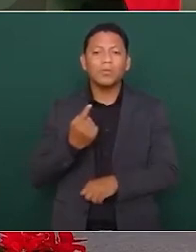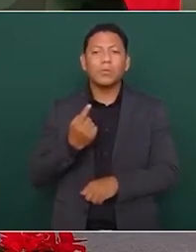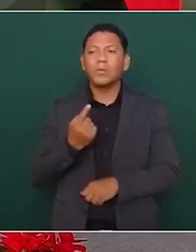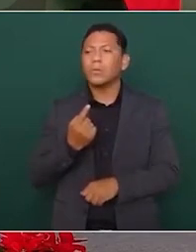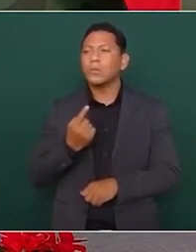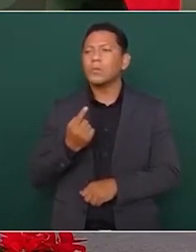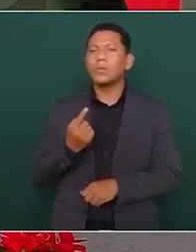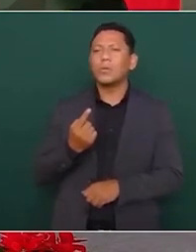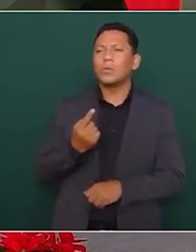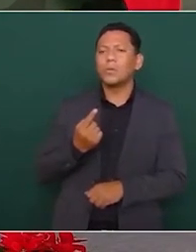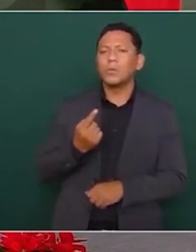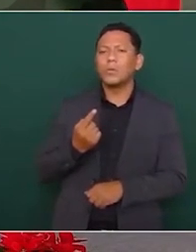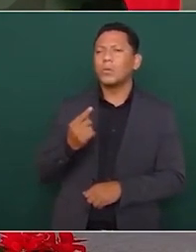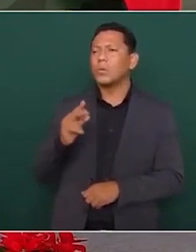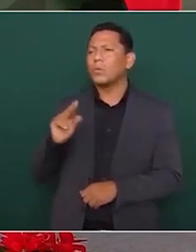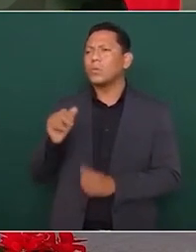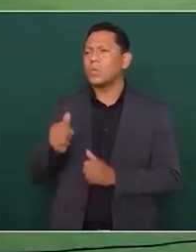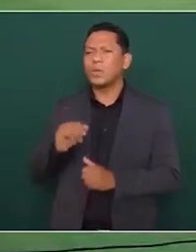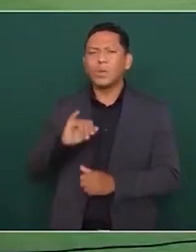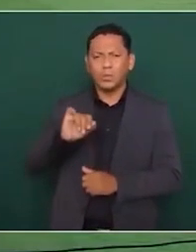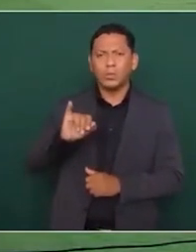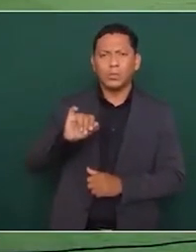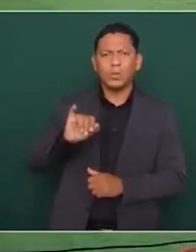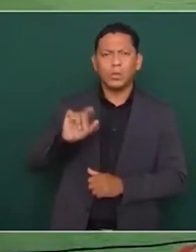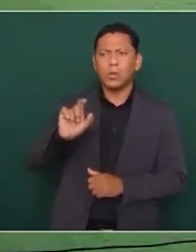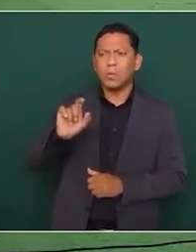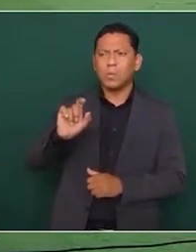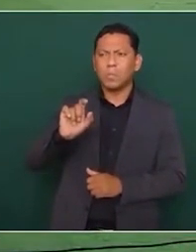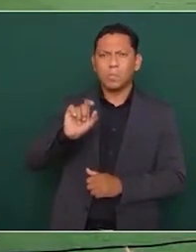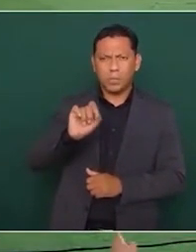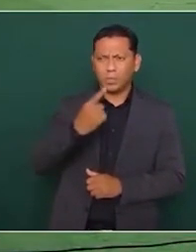en no sí está en 21 ¿no?